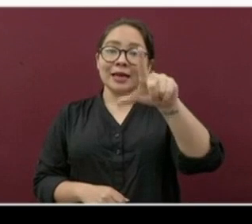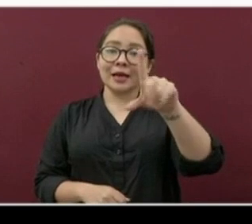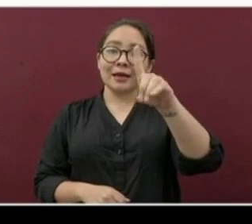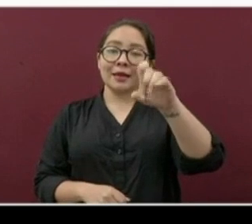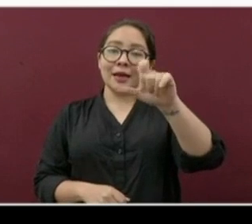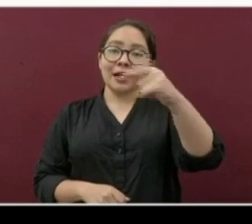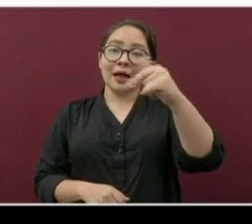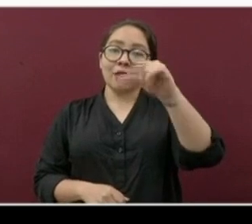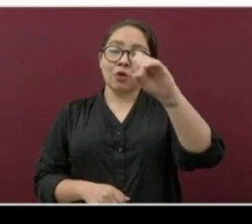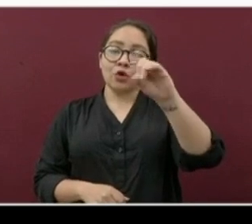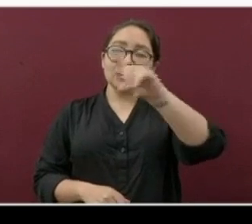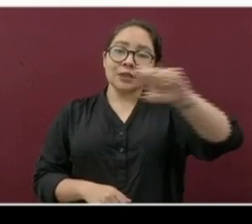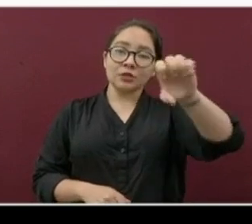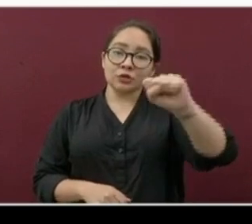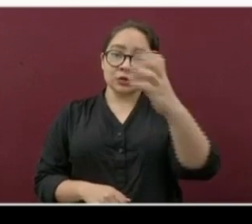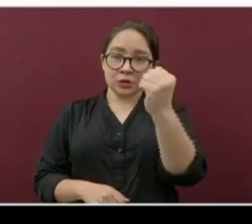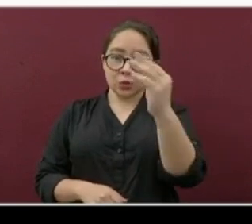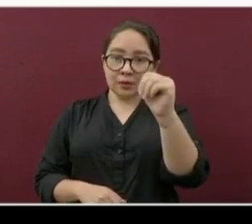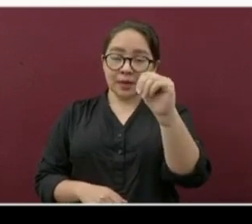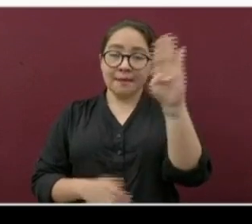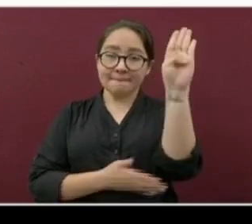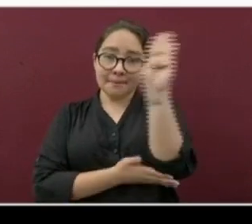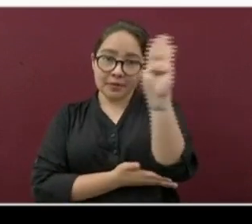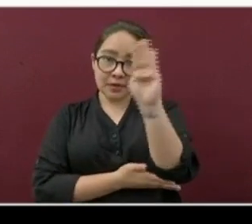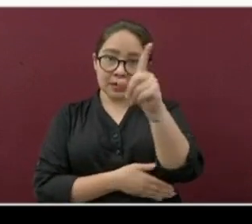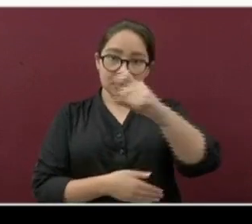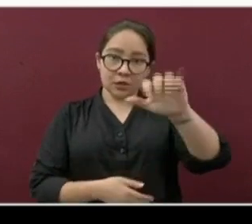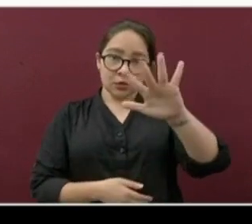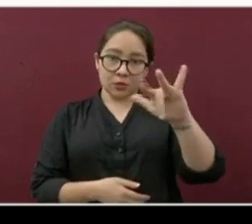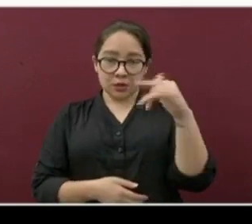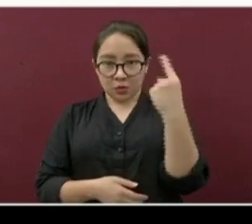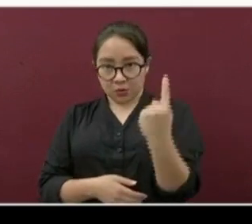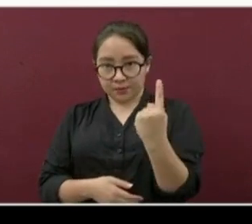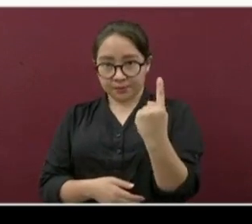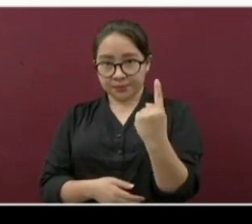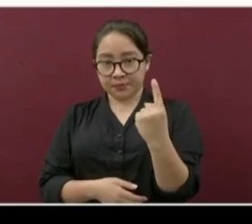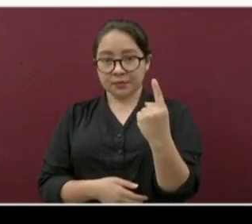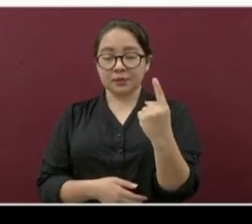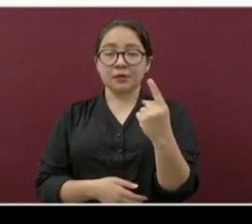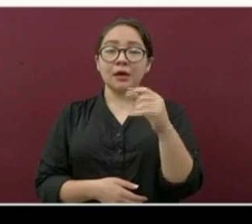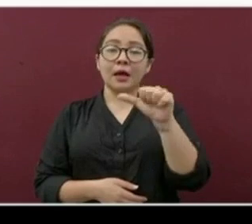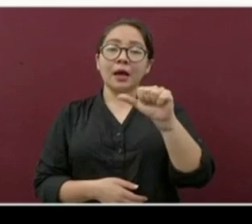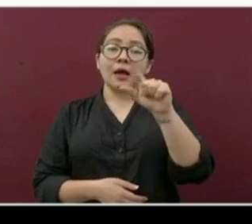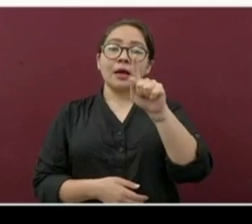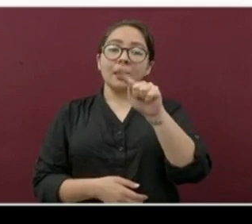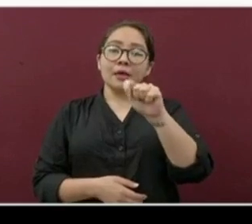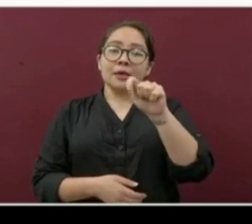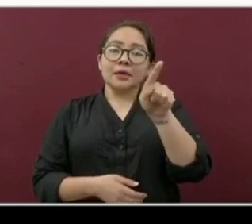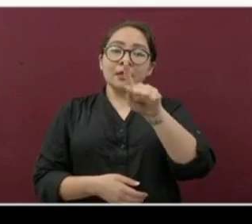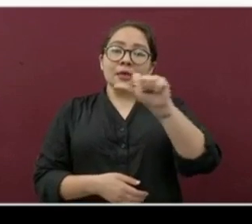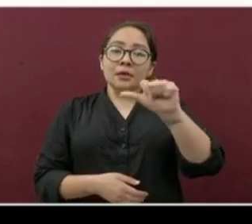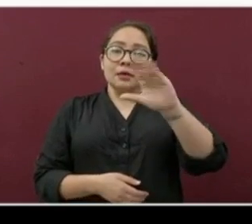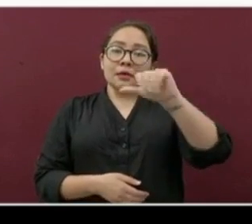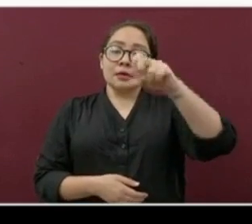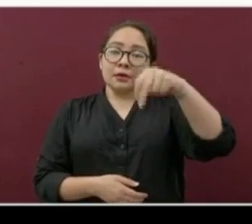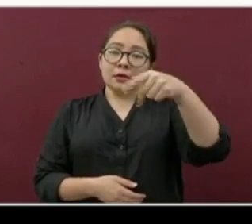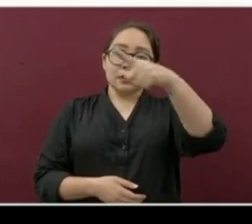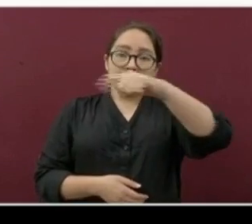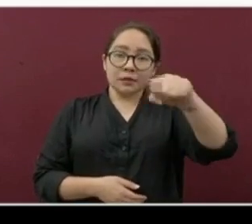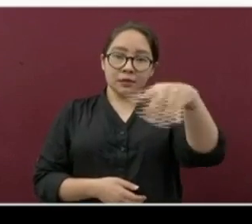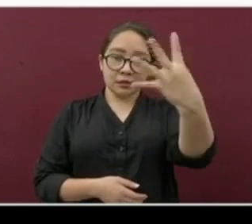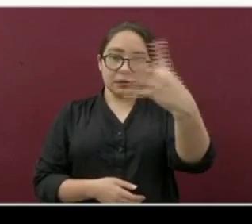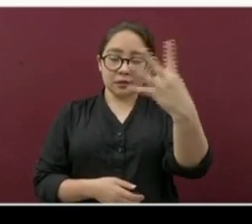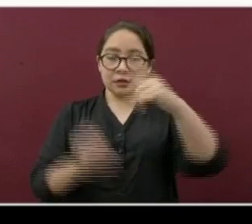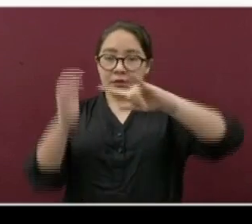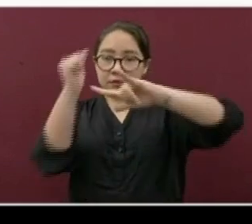169. Banderilla, con 151. Ahora Atzakan, 114. Y Manlio